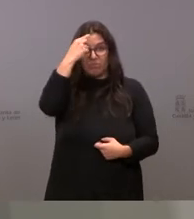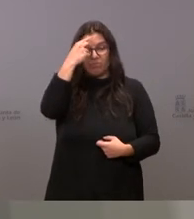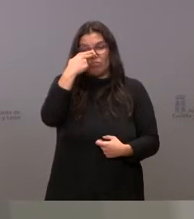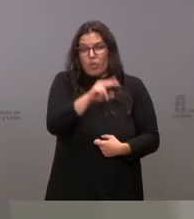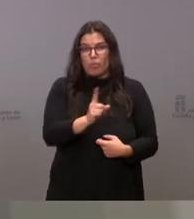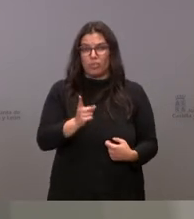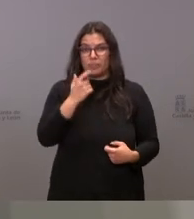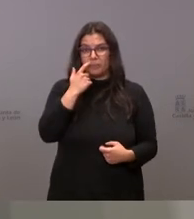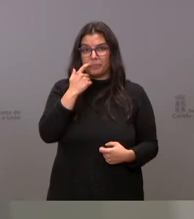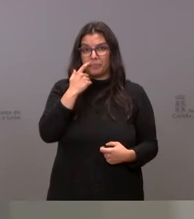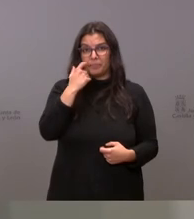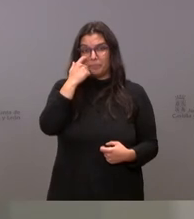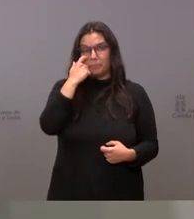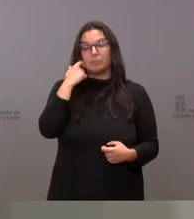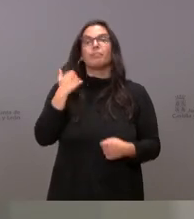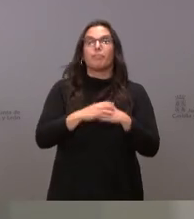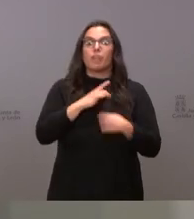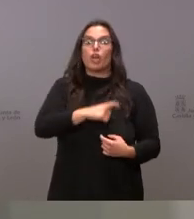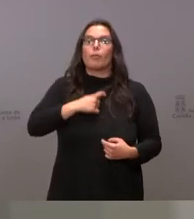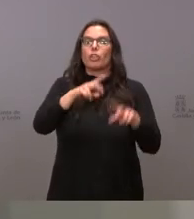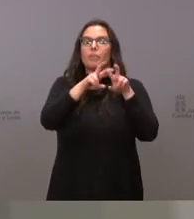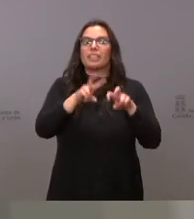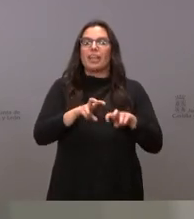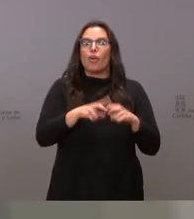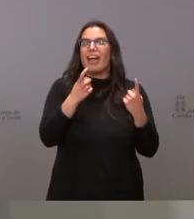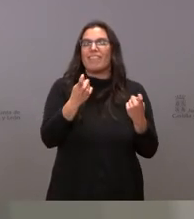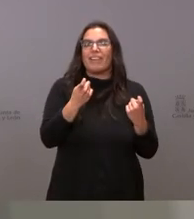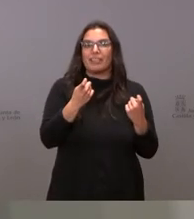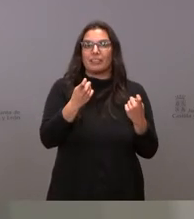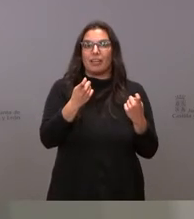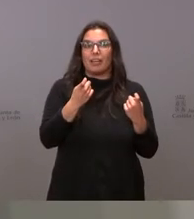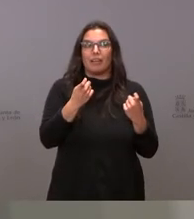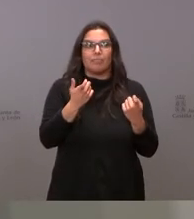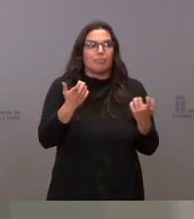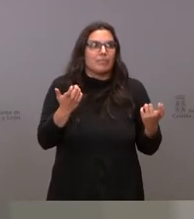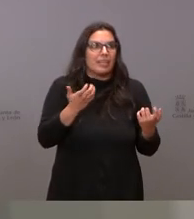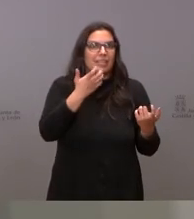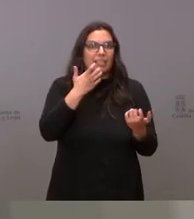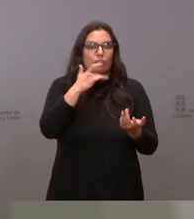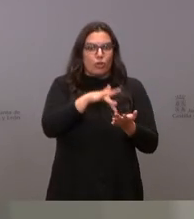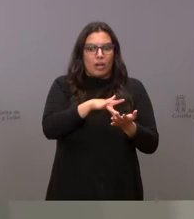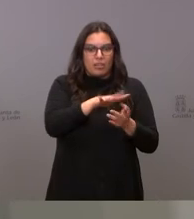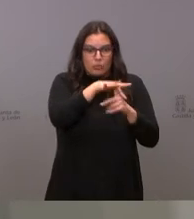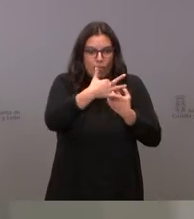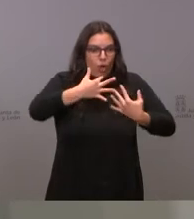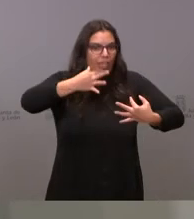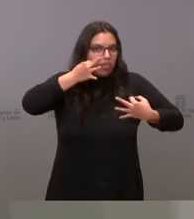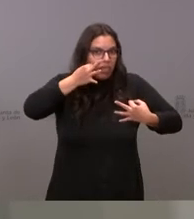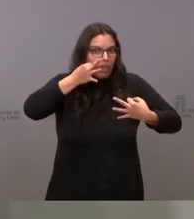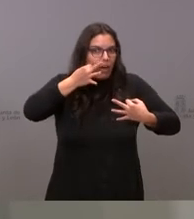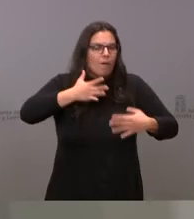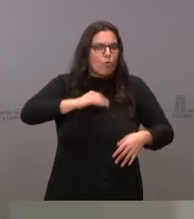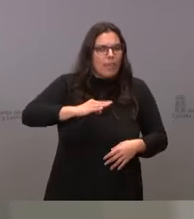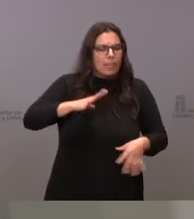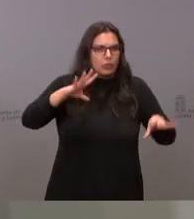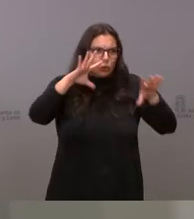Quiero decir, ¿cuándo es necesaria una comisión de investigación? Es necesaria una comisión de investigación cuando hay hechos que pueden no